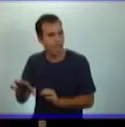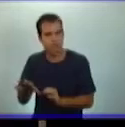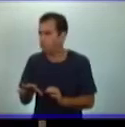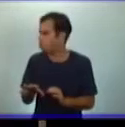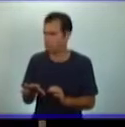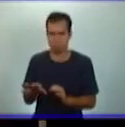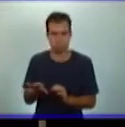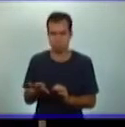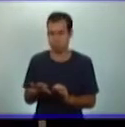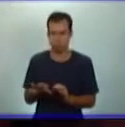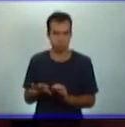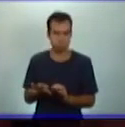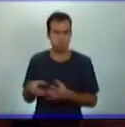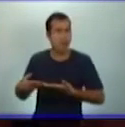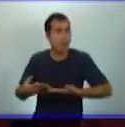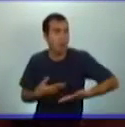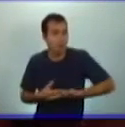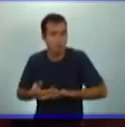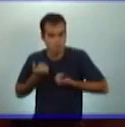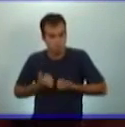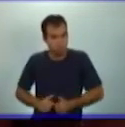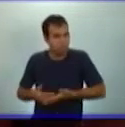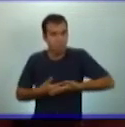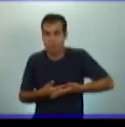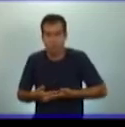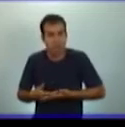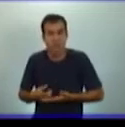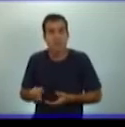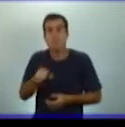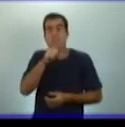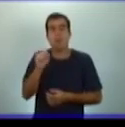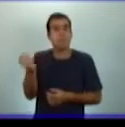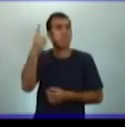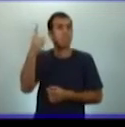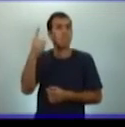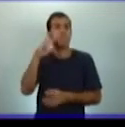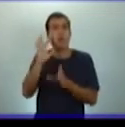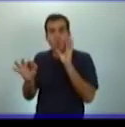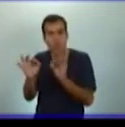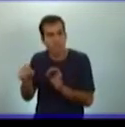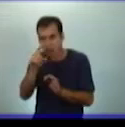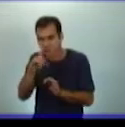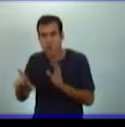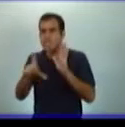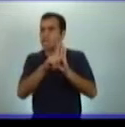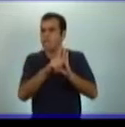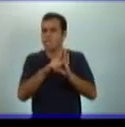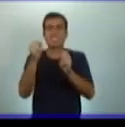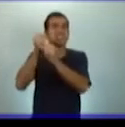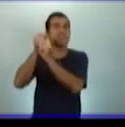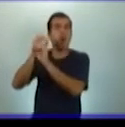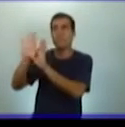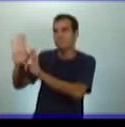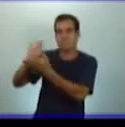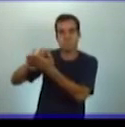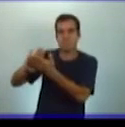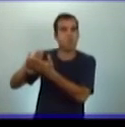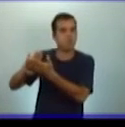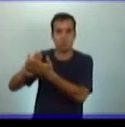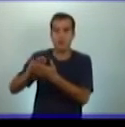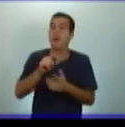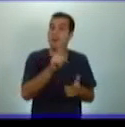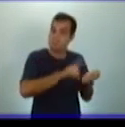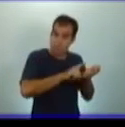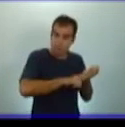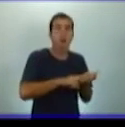más pequeños, claro, sino que papá también tiene ese derecho. Otro aspecto que se